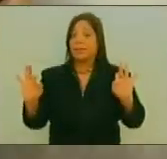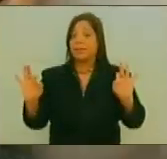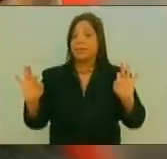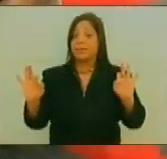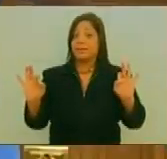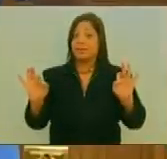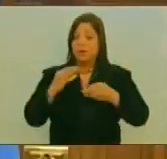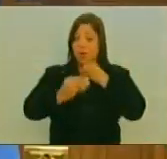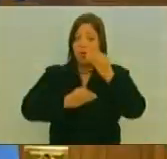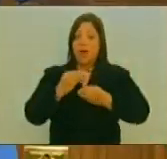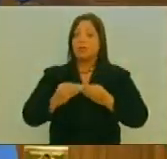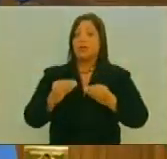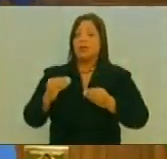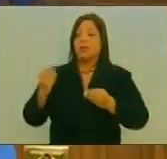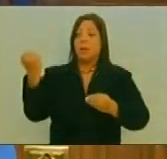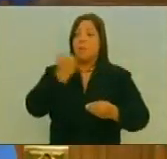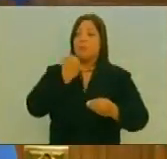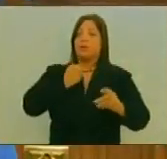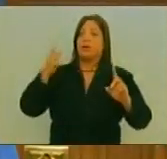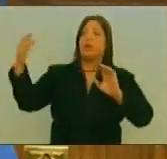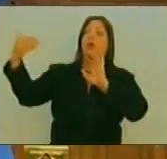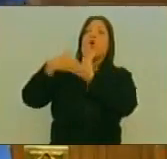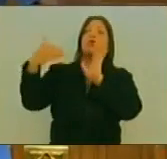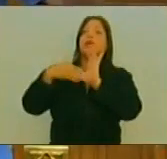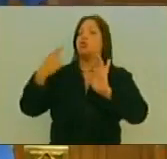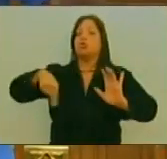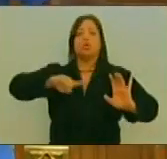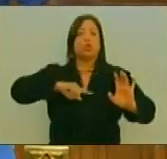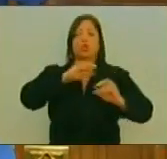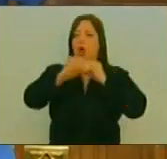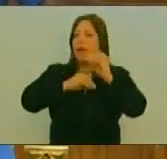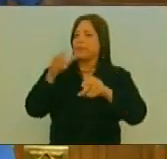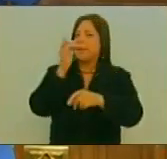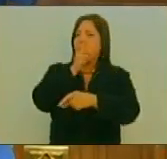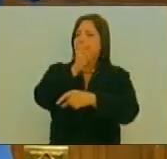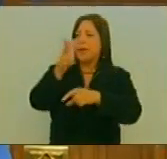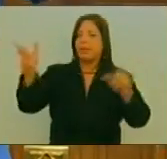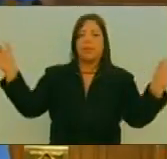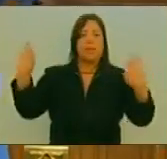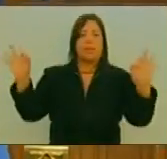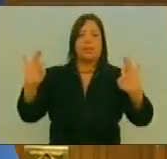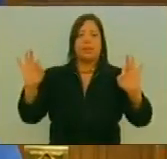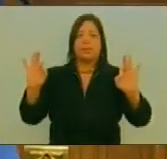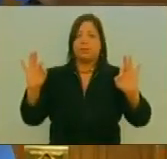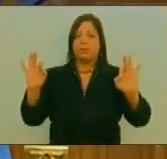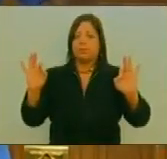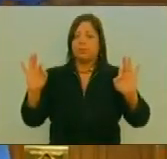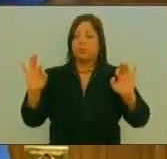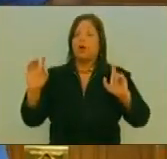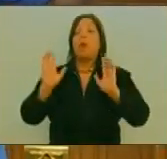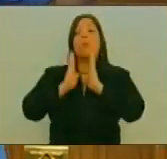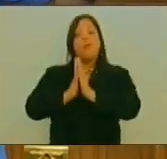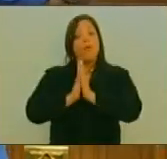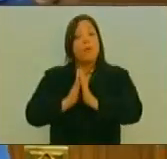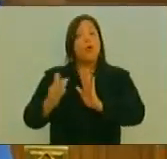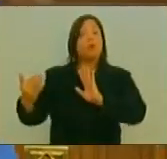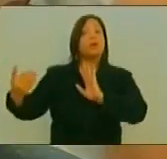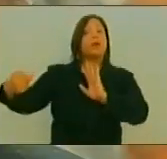Nosotros hemos sido Las víctimas No los victimarios Ni lo seremos Obviamente Aunque no los busquen Porque también Los pueden encontrar